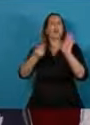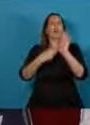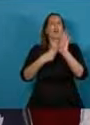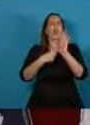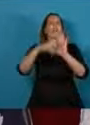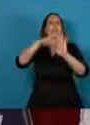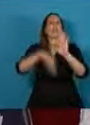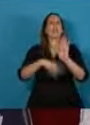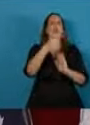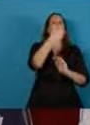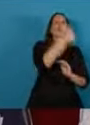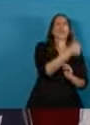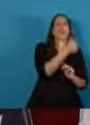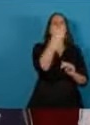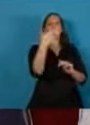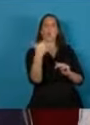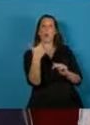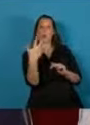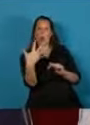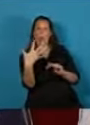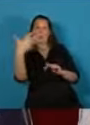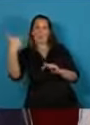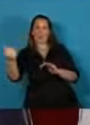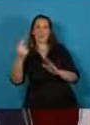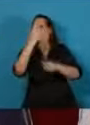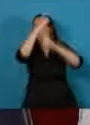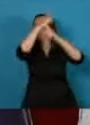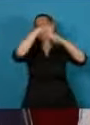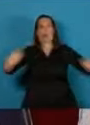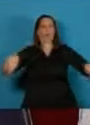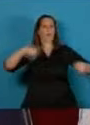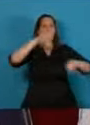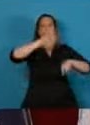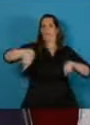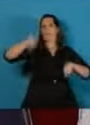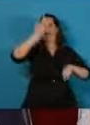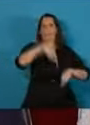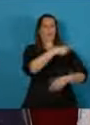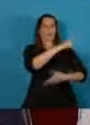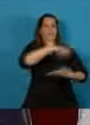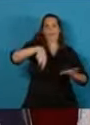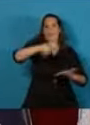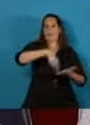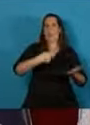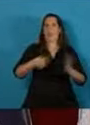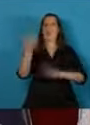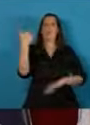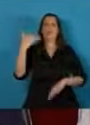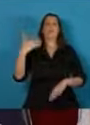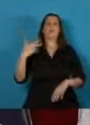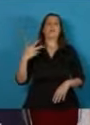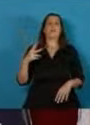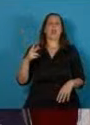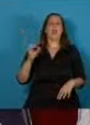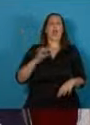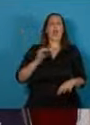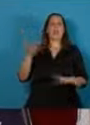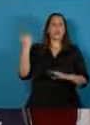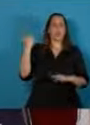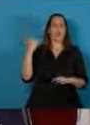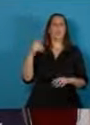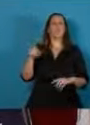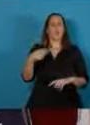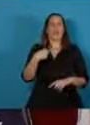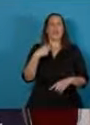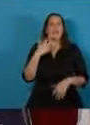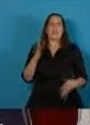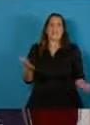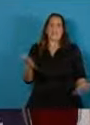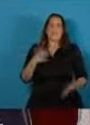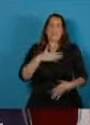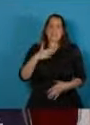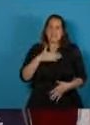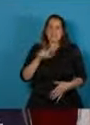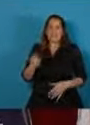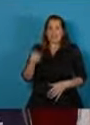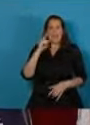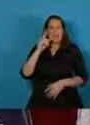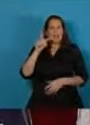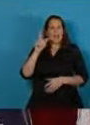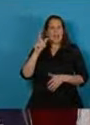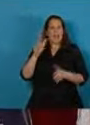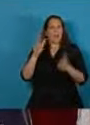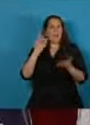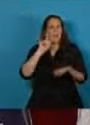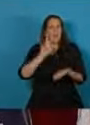656 del 2016 que fue una de las primeras y penosas medidas que la administración promovió